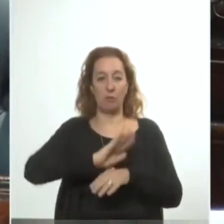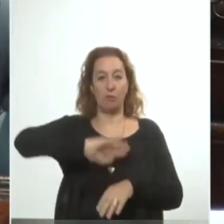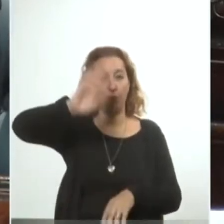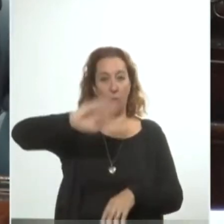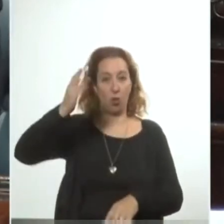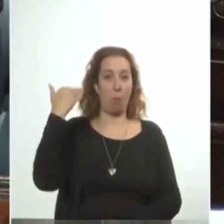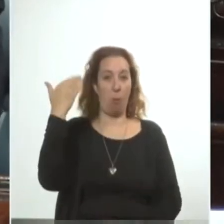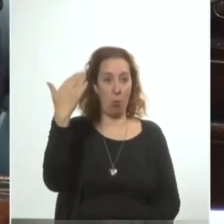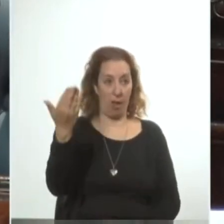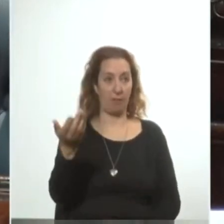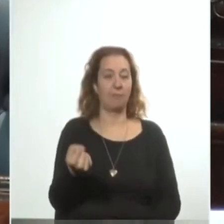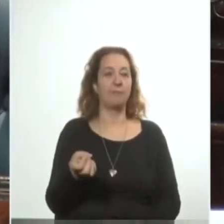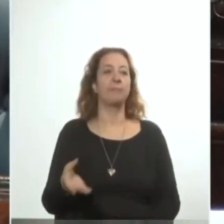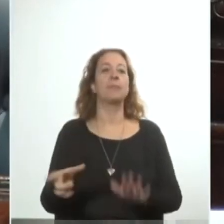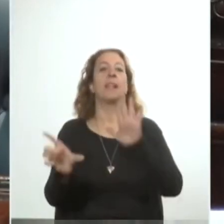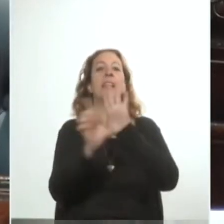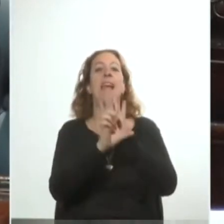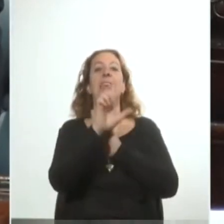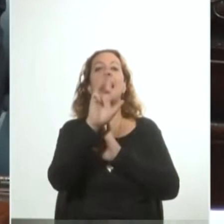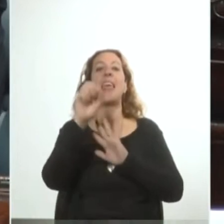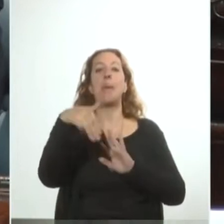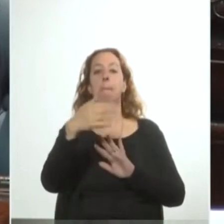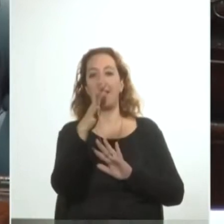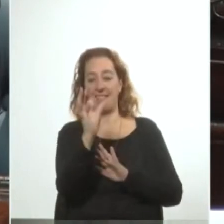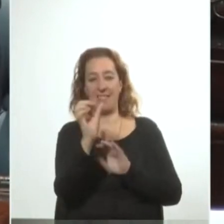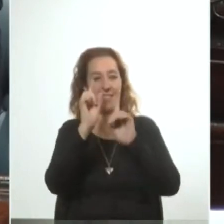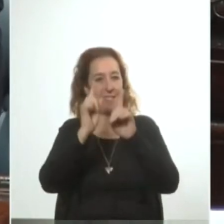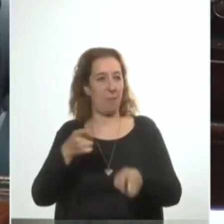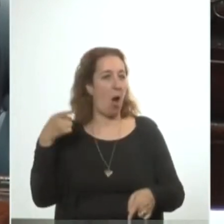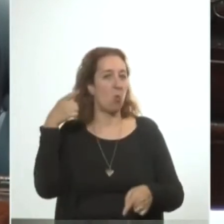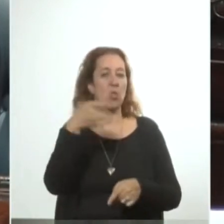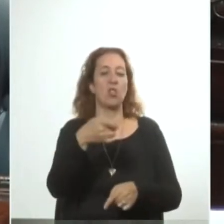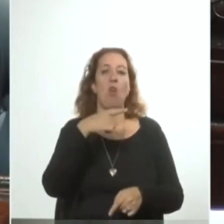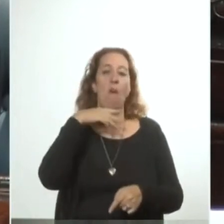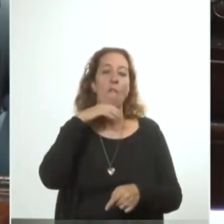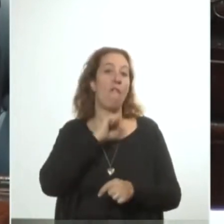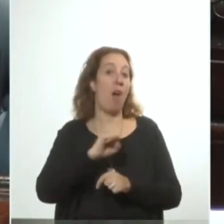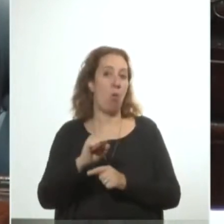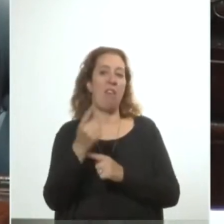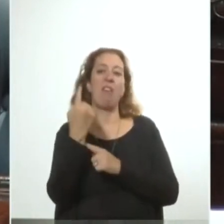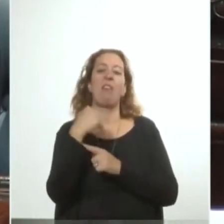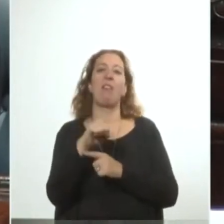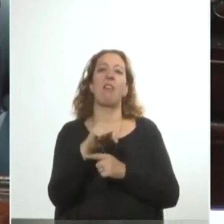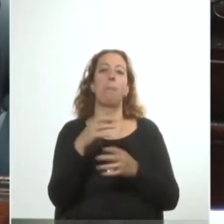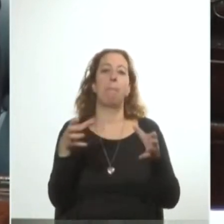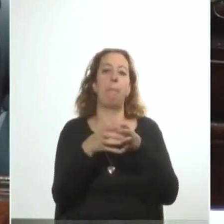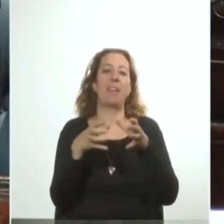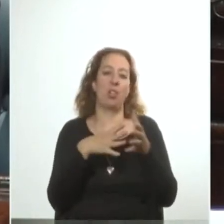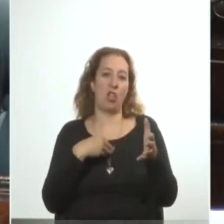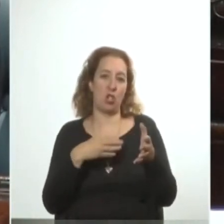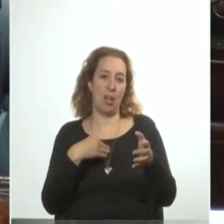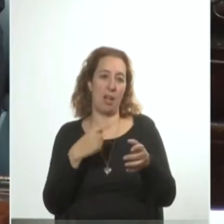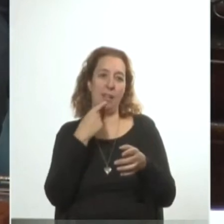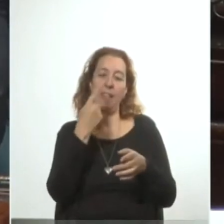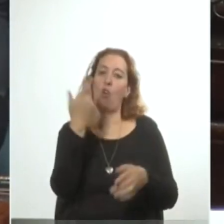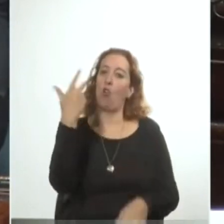Por supuesto, fue gracias a la ley de lemas y con la acusación de fraude presentada por el Partido Nacional y desestimada